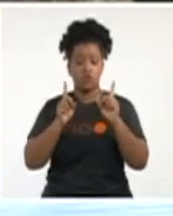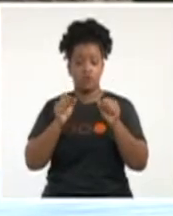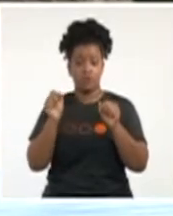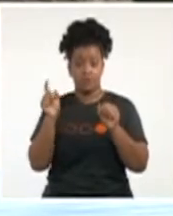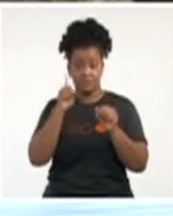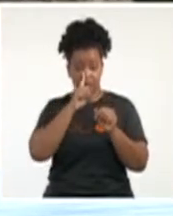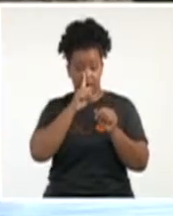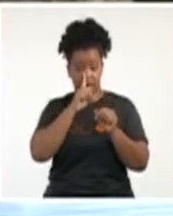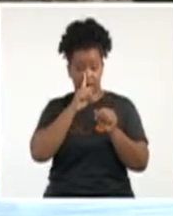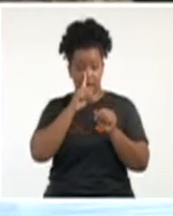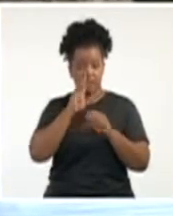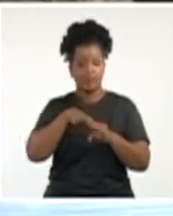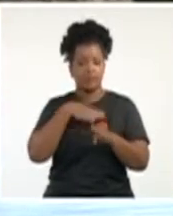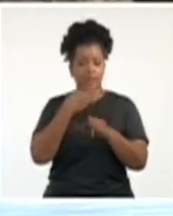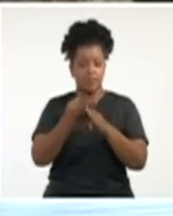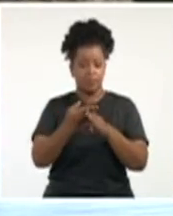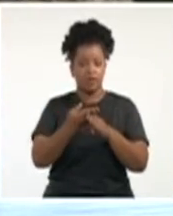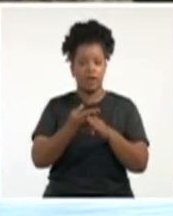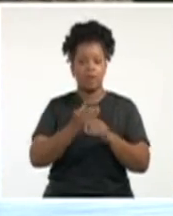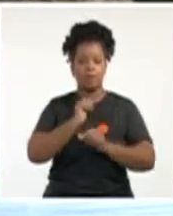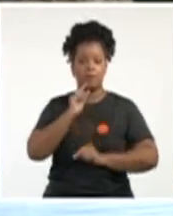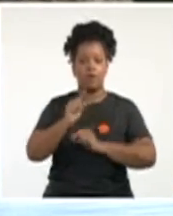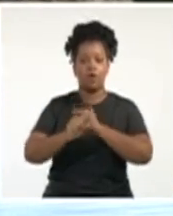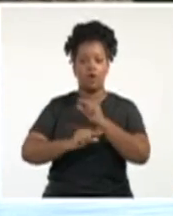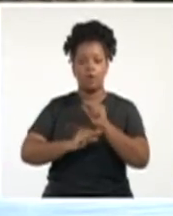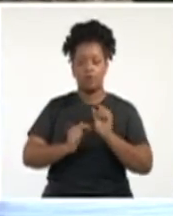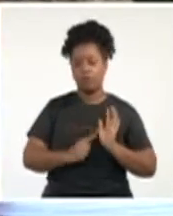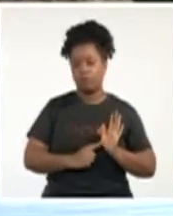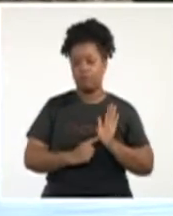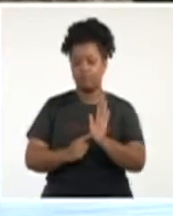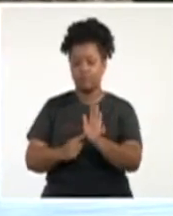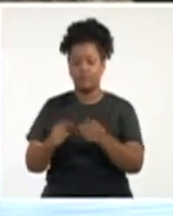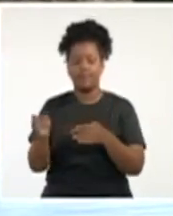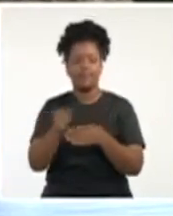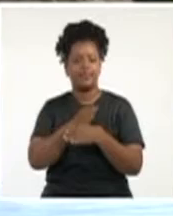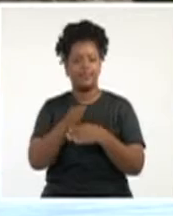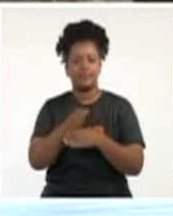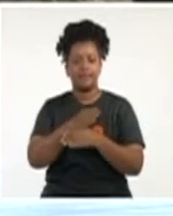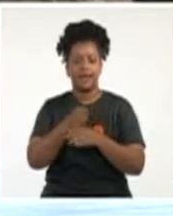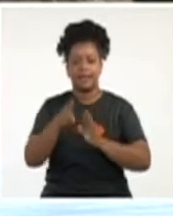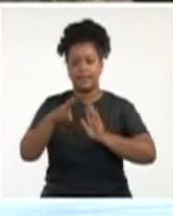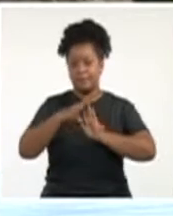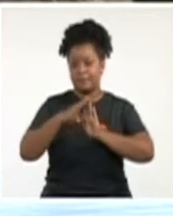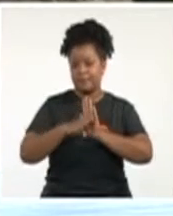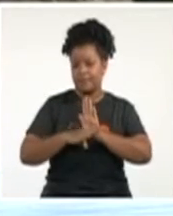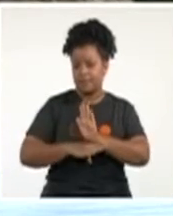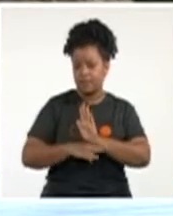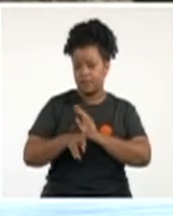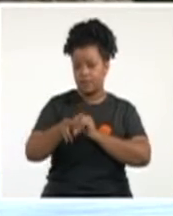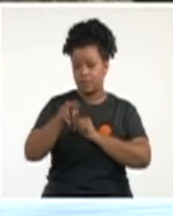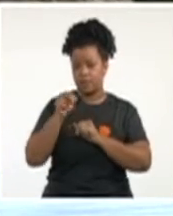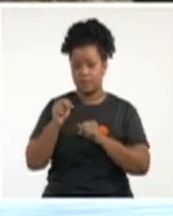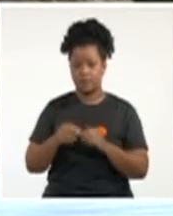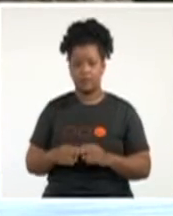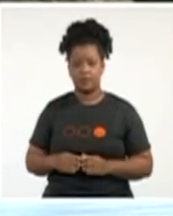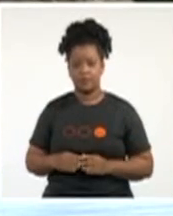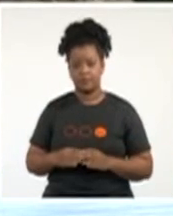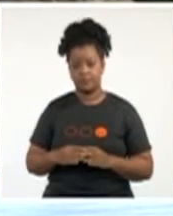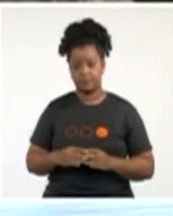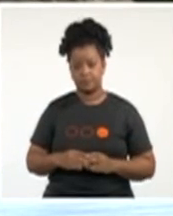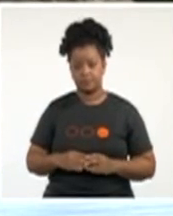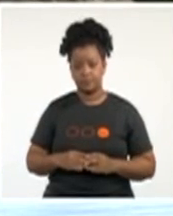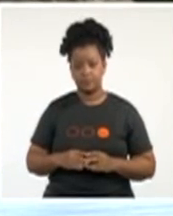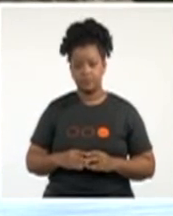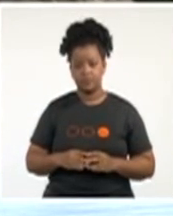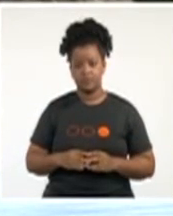refrendamos, pero ellos fueron presentando los diferentes protocolos, las actualizaciones de los protocolos